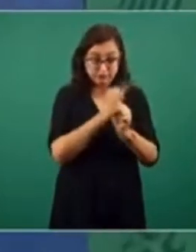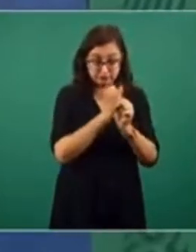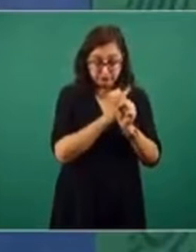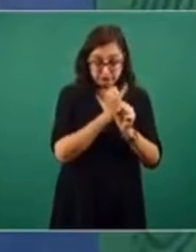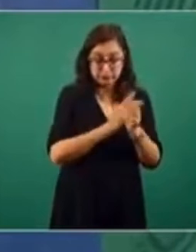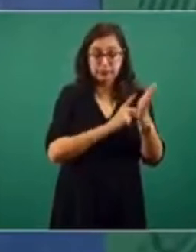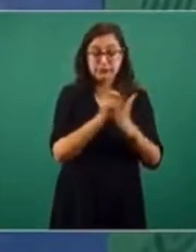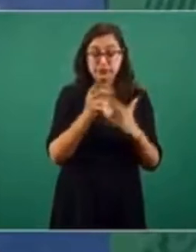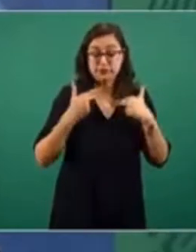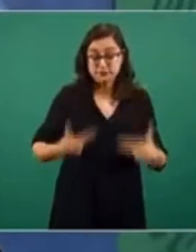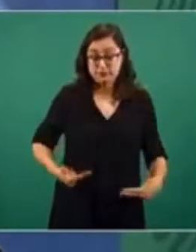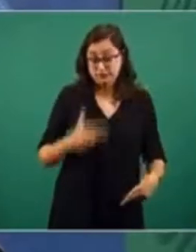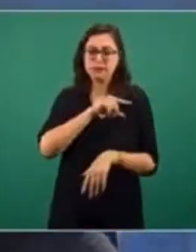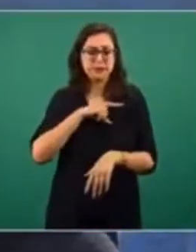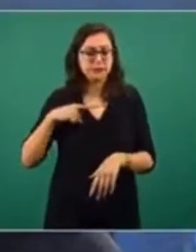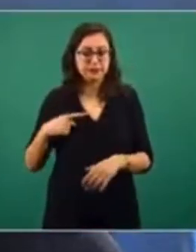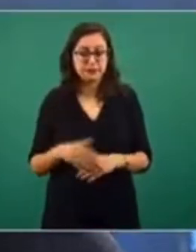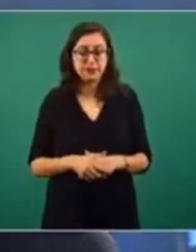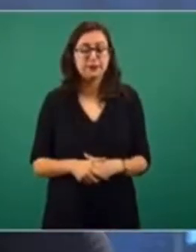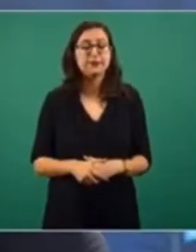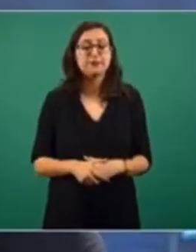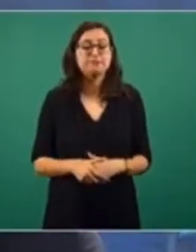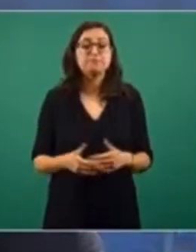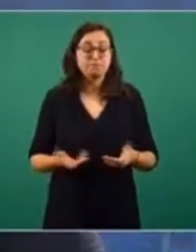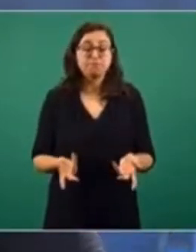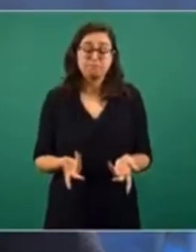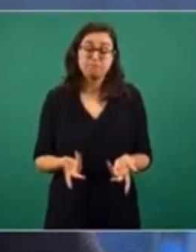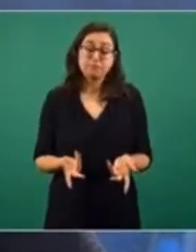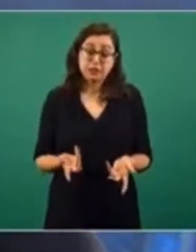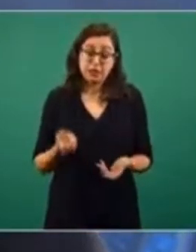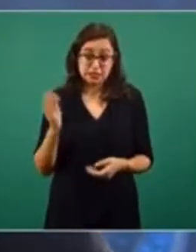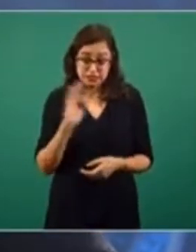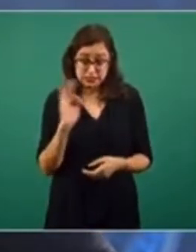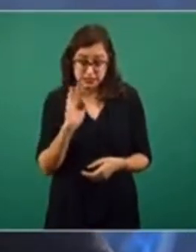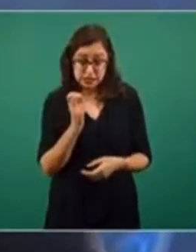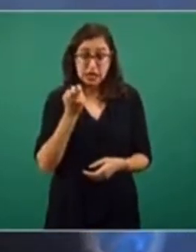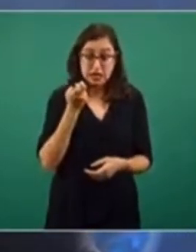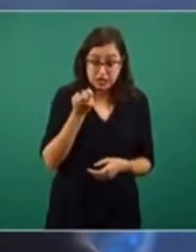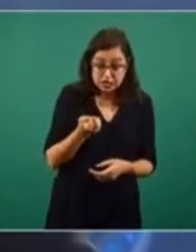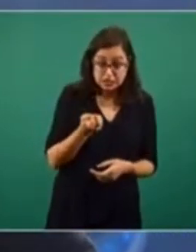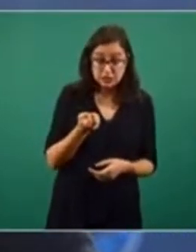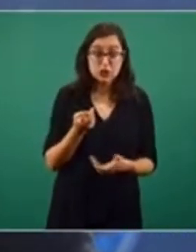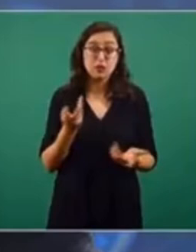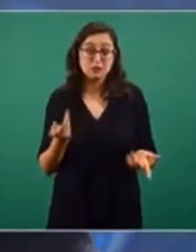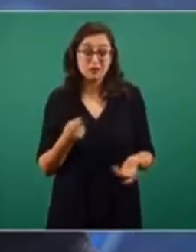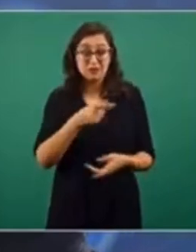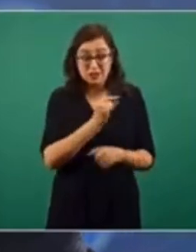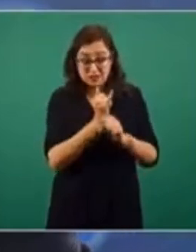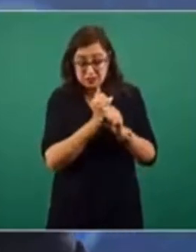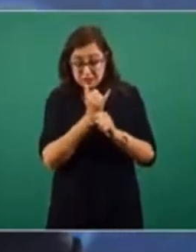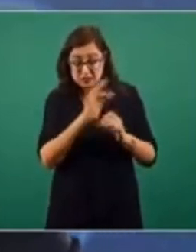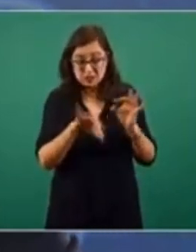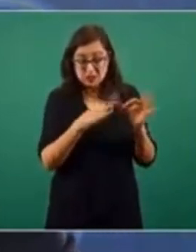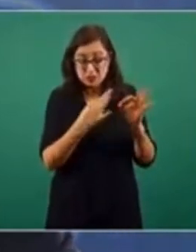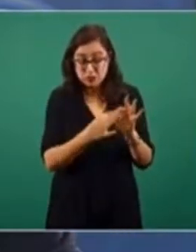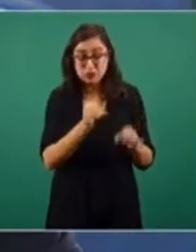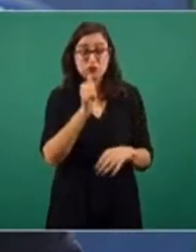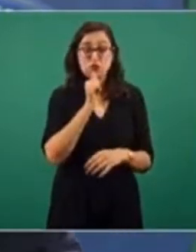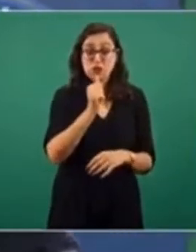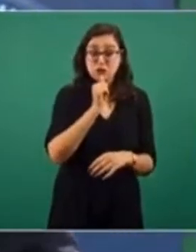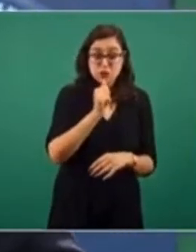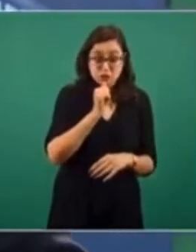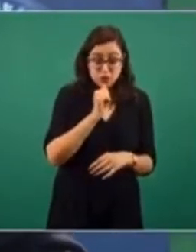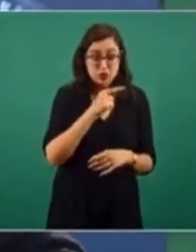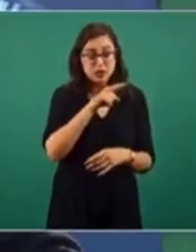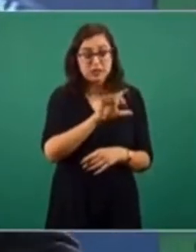cabo de violaciones graves a derechos humanos. Pues habría que ver si ese es el caso de que todavía no se hubiera concluido alguna investigación, se hubiera concluido